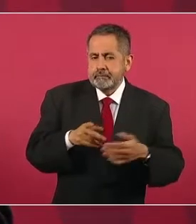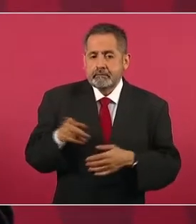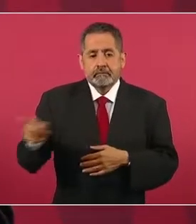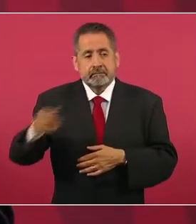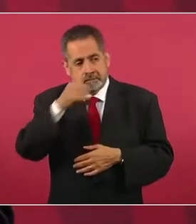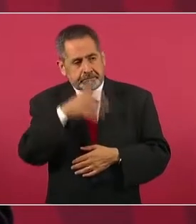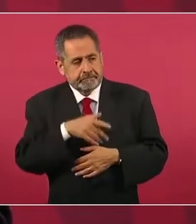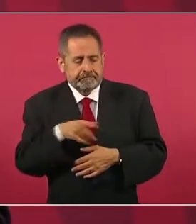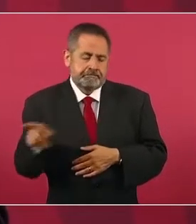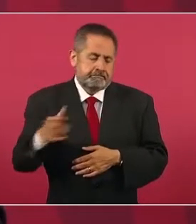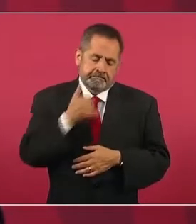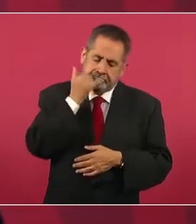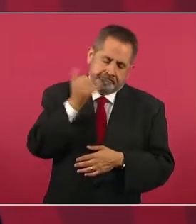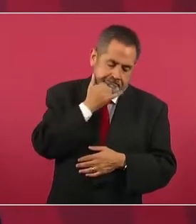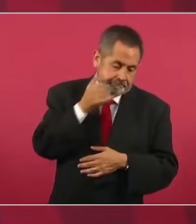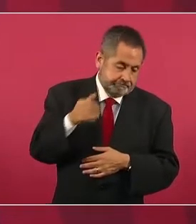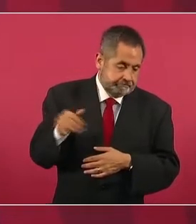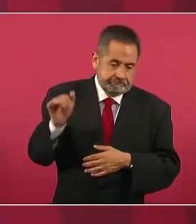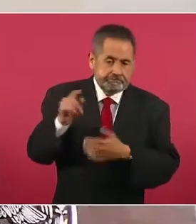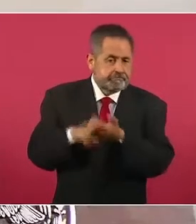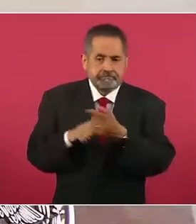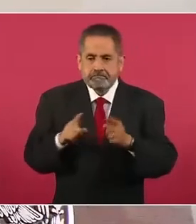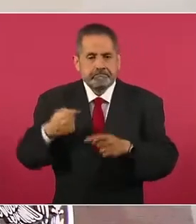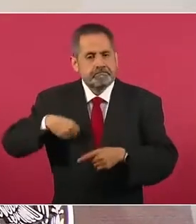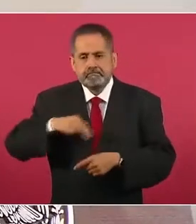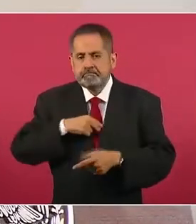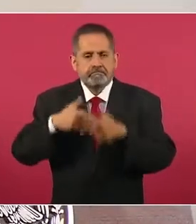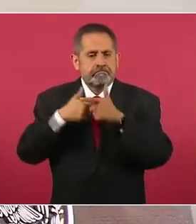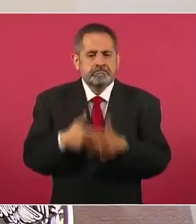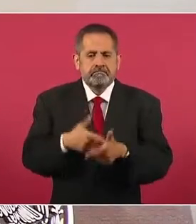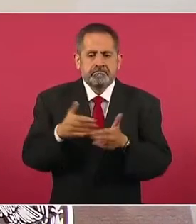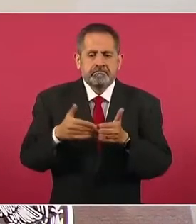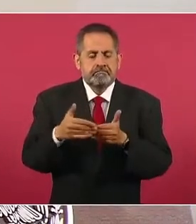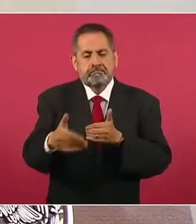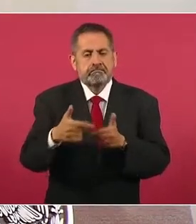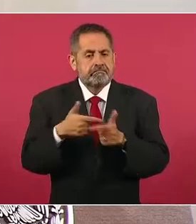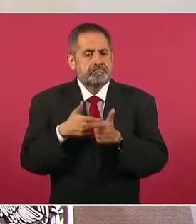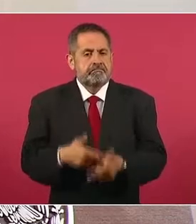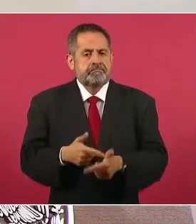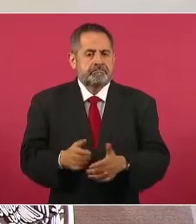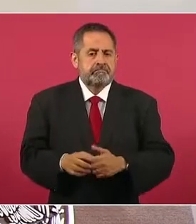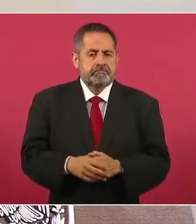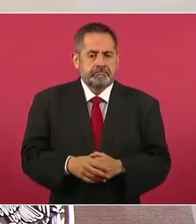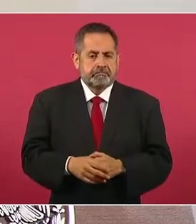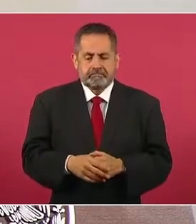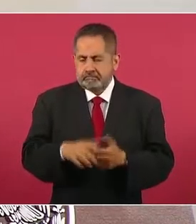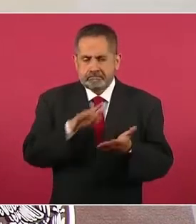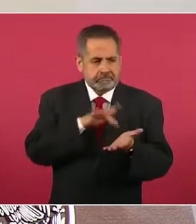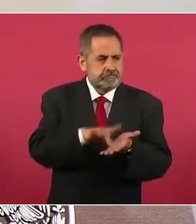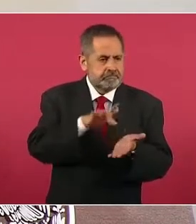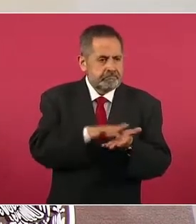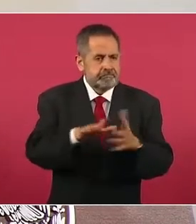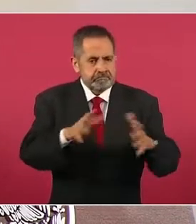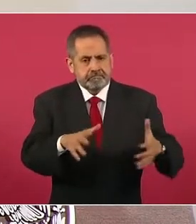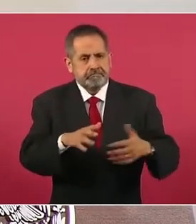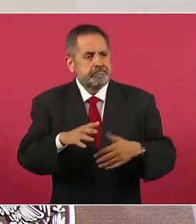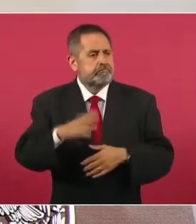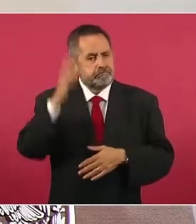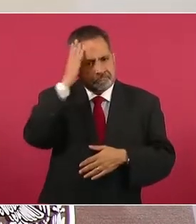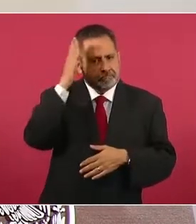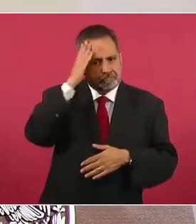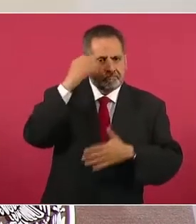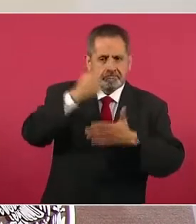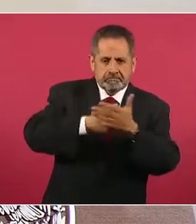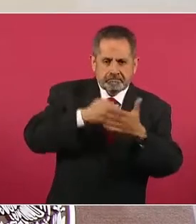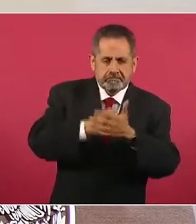pues están equivocados porque nosotros vamos a seguir apoyando a dirigentes sociales,